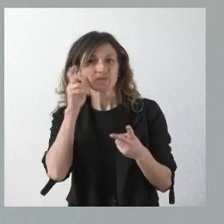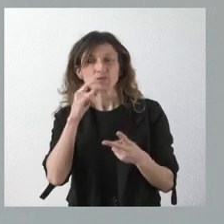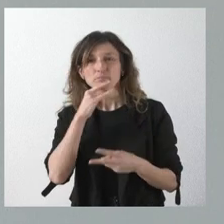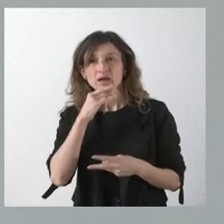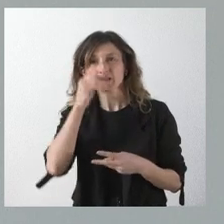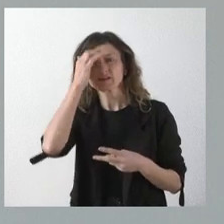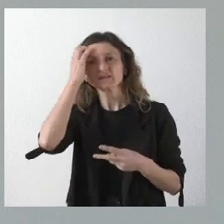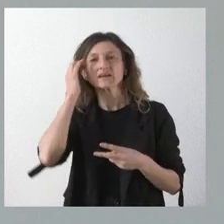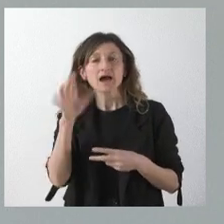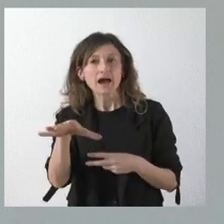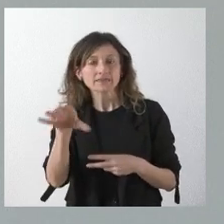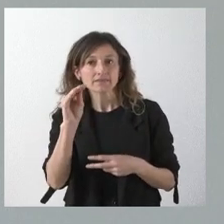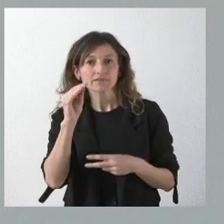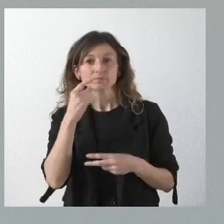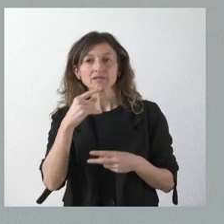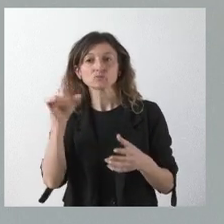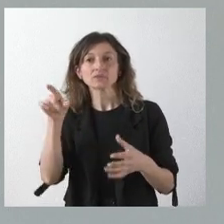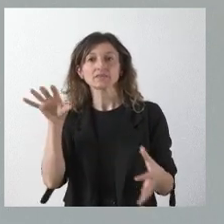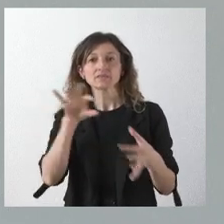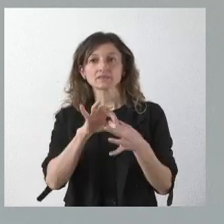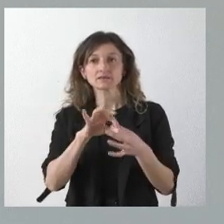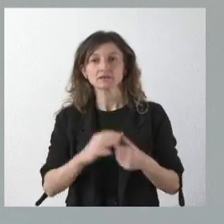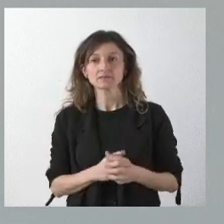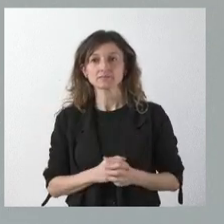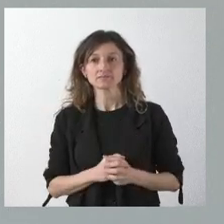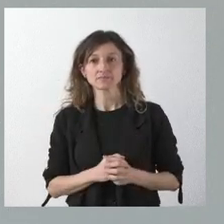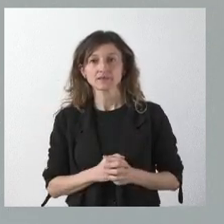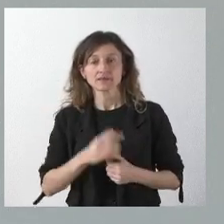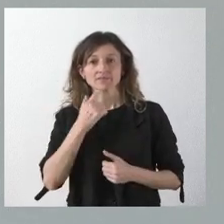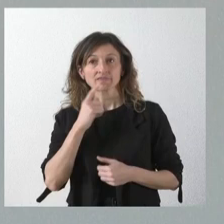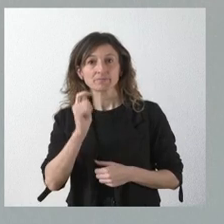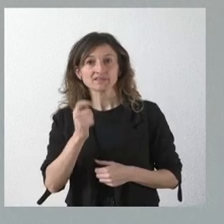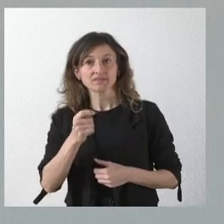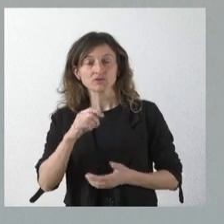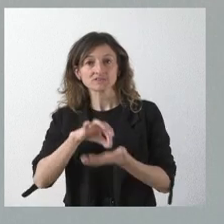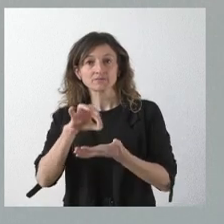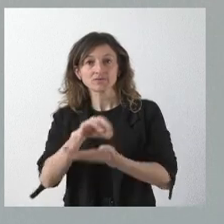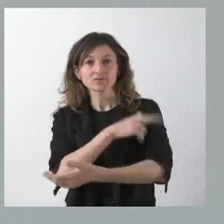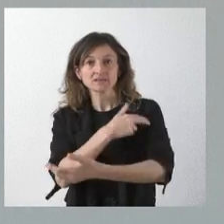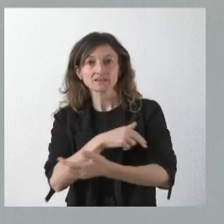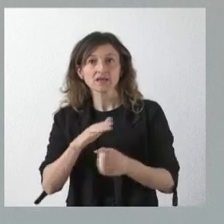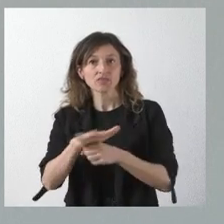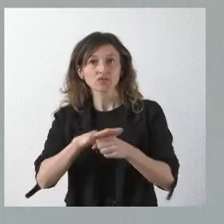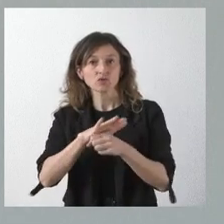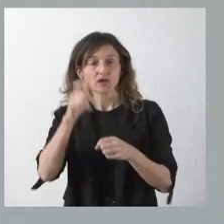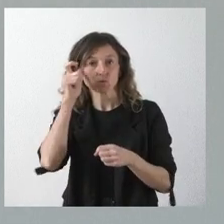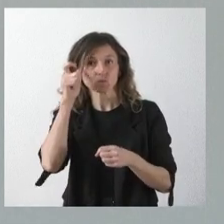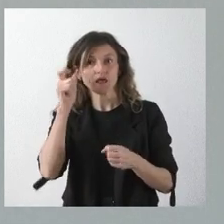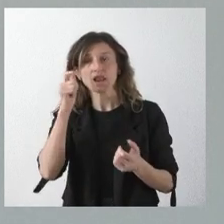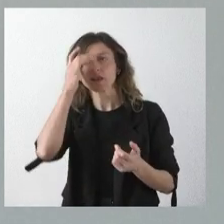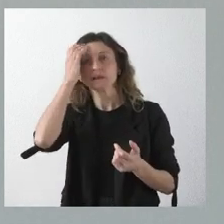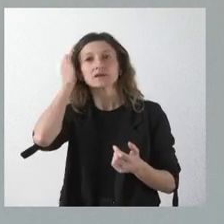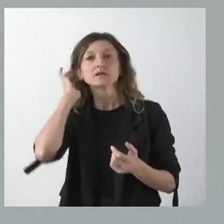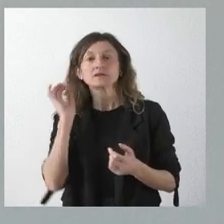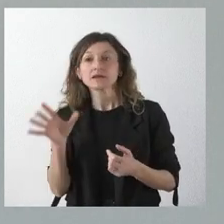me he entendido mal, se está usted refiriendo a una prestación de un servicio sanitario en el mundo rural, que no lo sé si